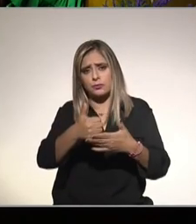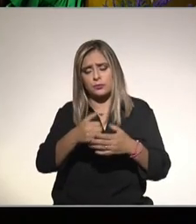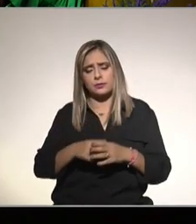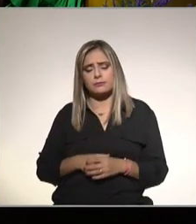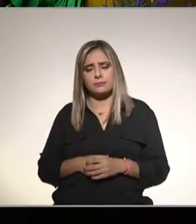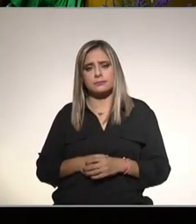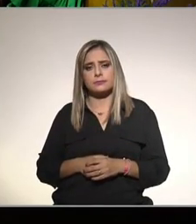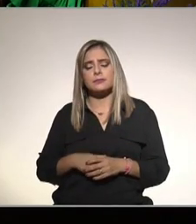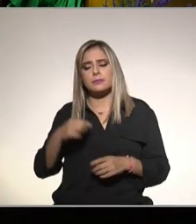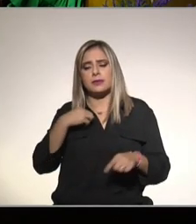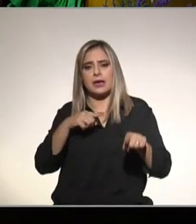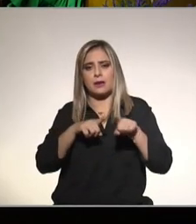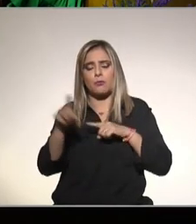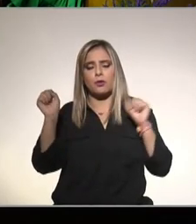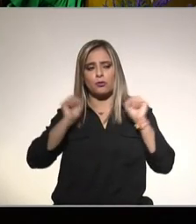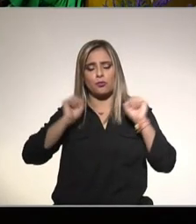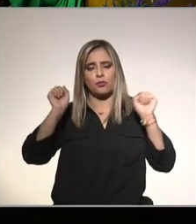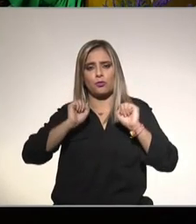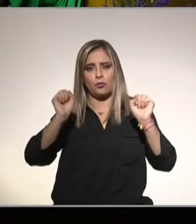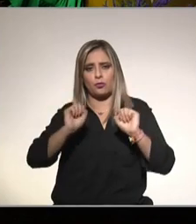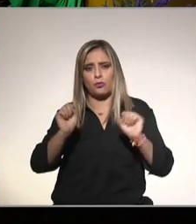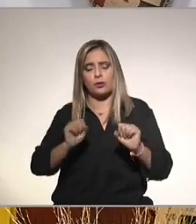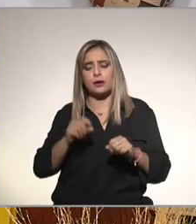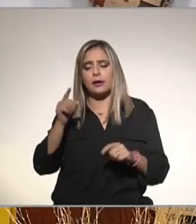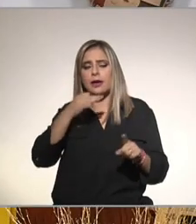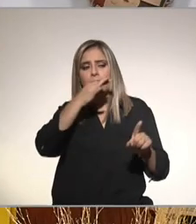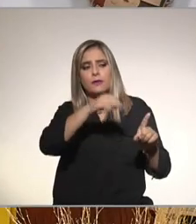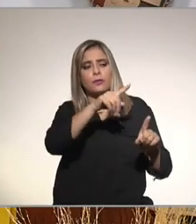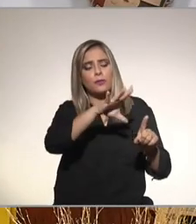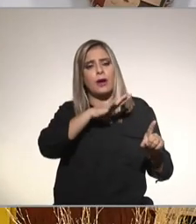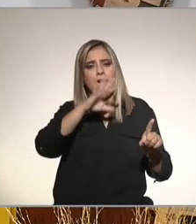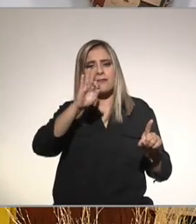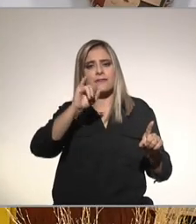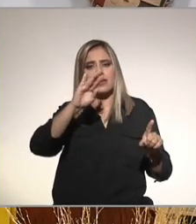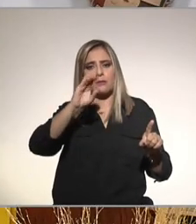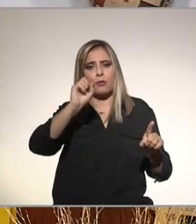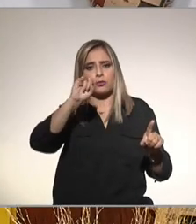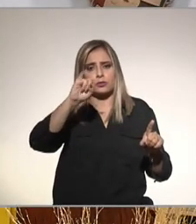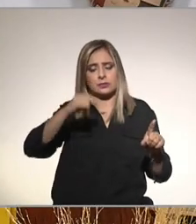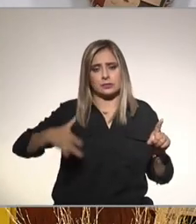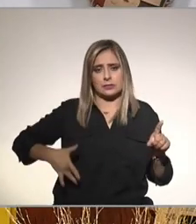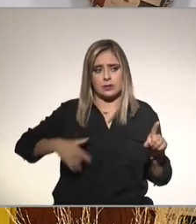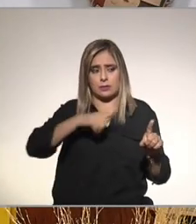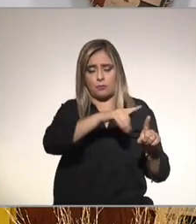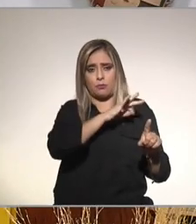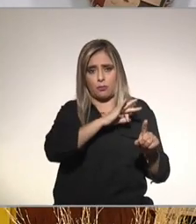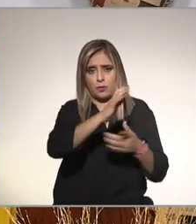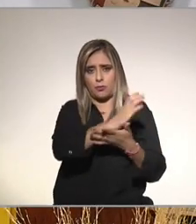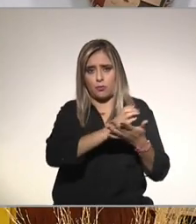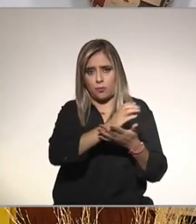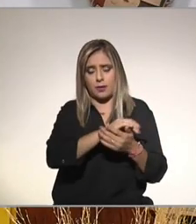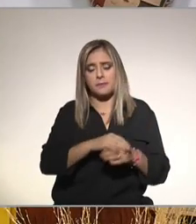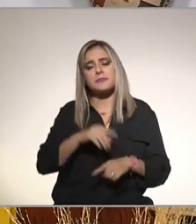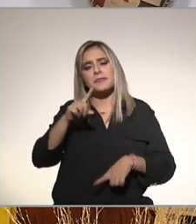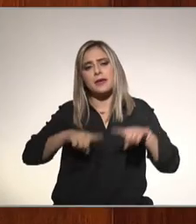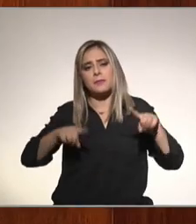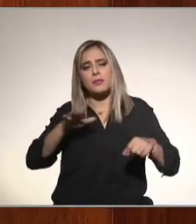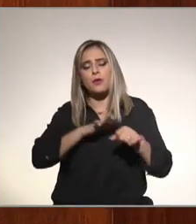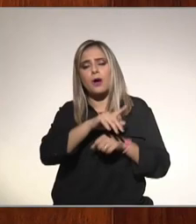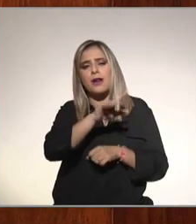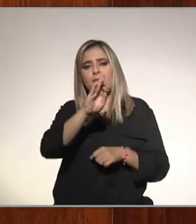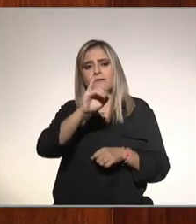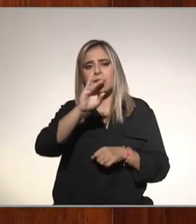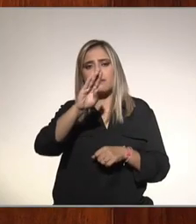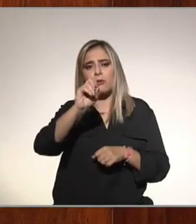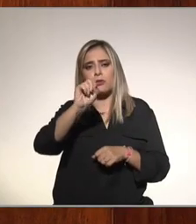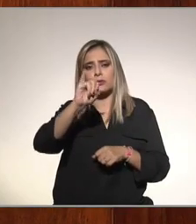mi hermano es maratonista él le dijeron que tiene fibrosis hepática ¿se puede curar? dependiendo el grado de fibrosis